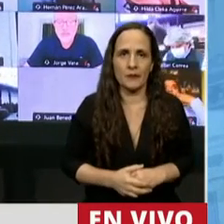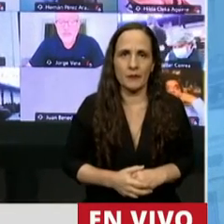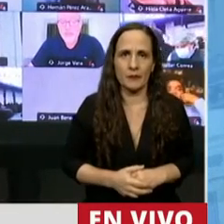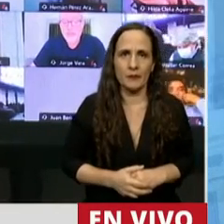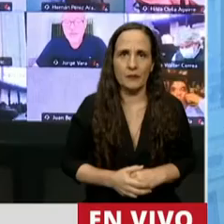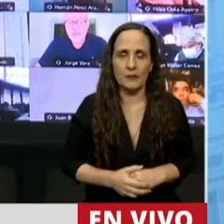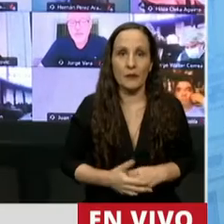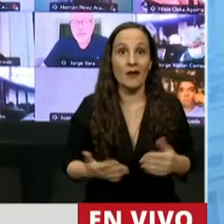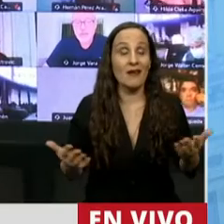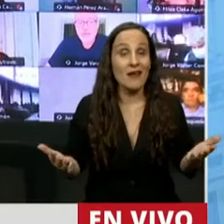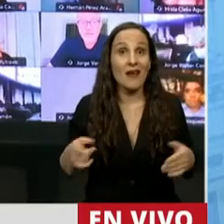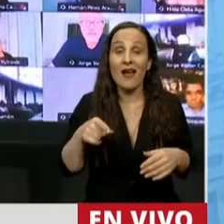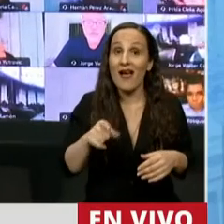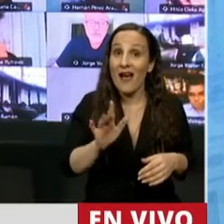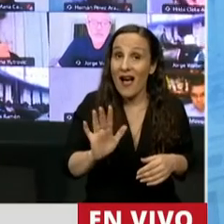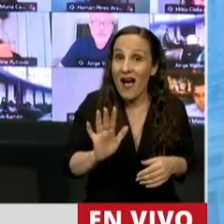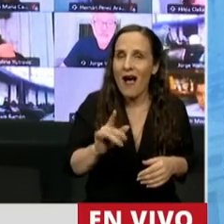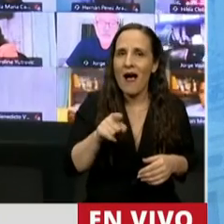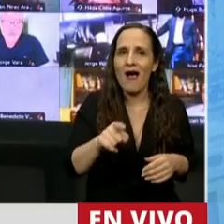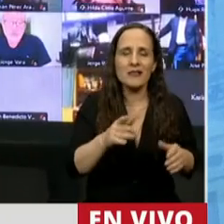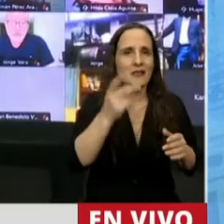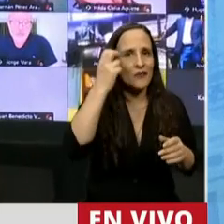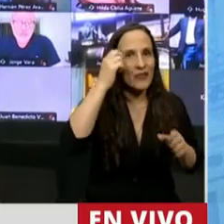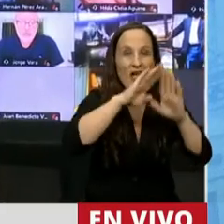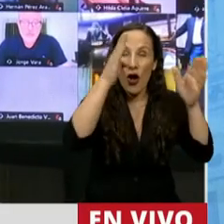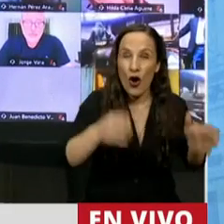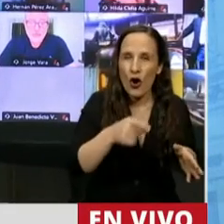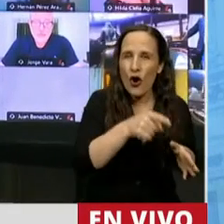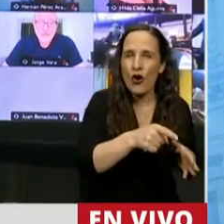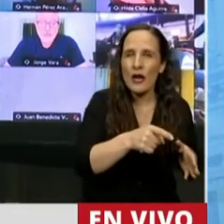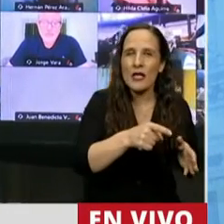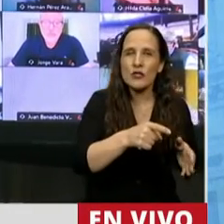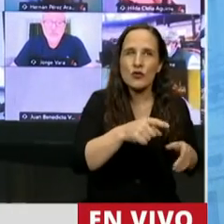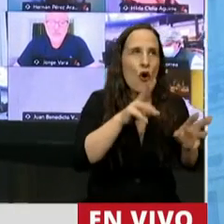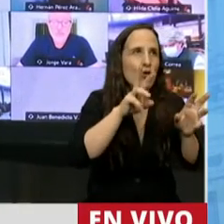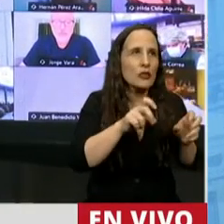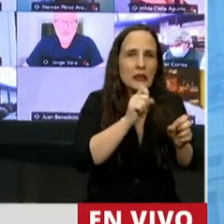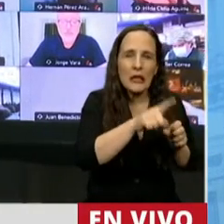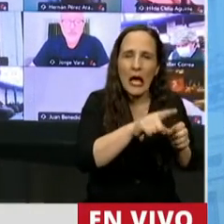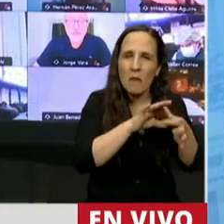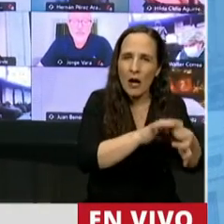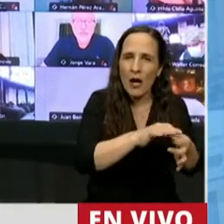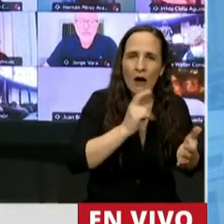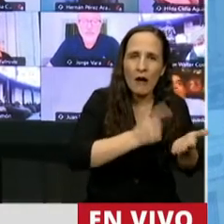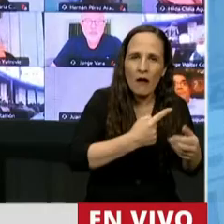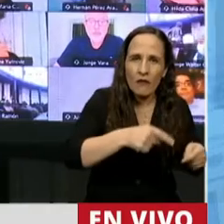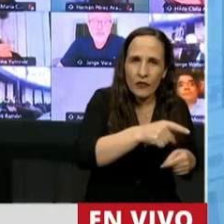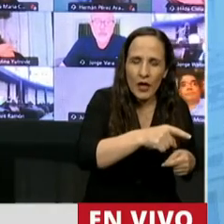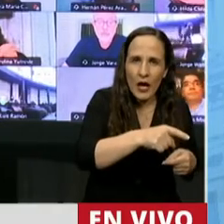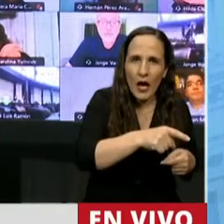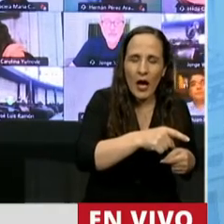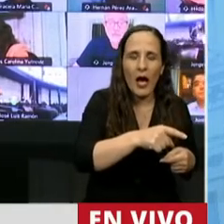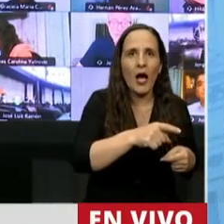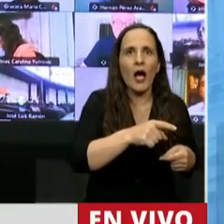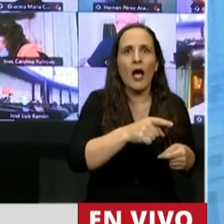Y como si esta afectación a las potestades de la Cámara y esta afectación a los haberes de los jubilados no